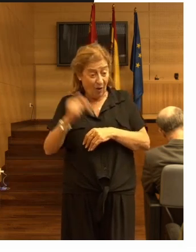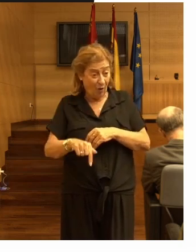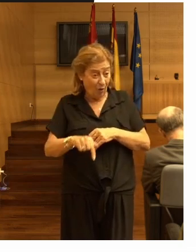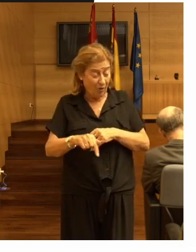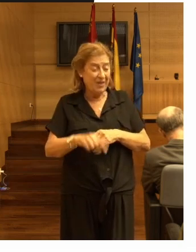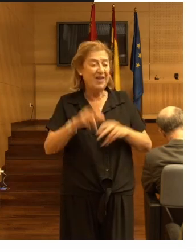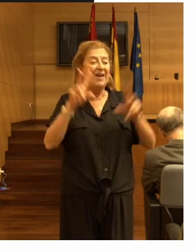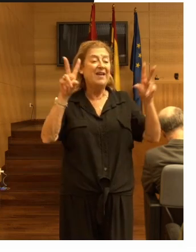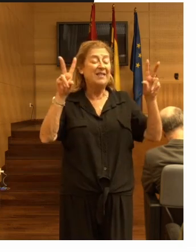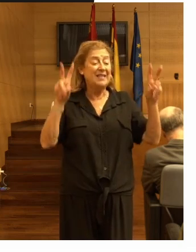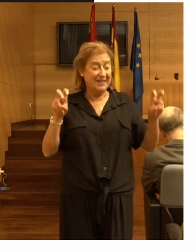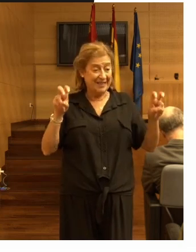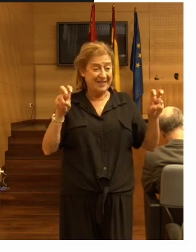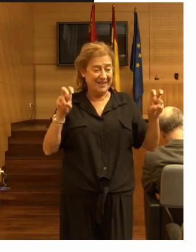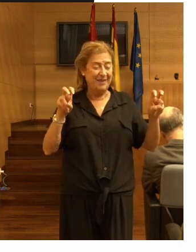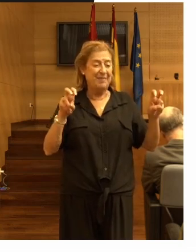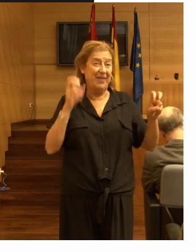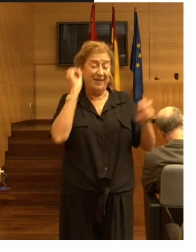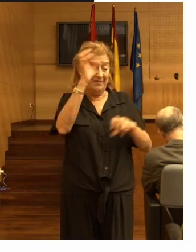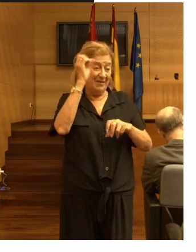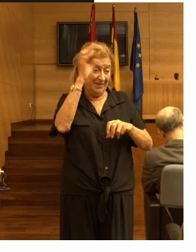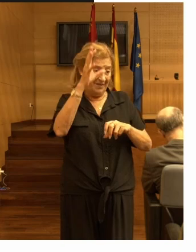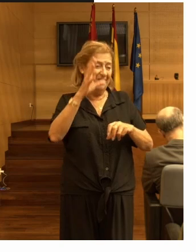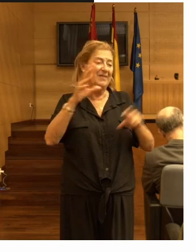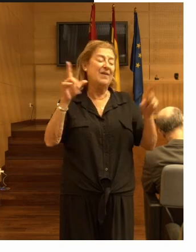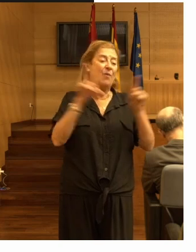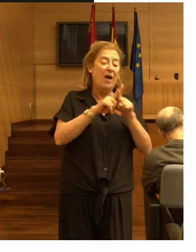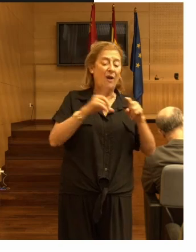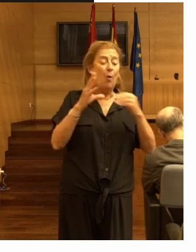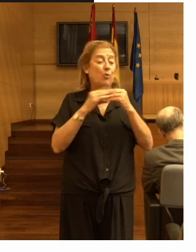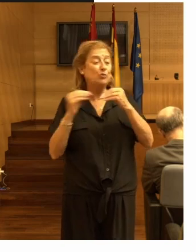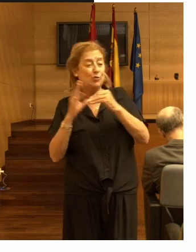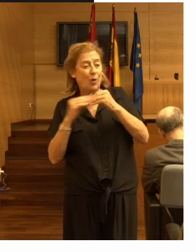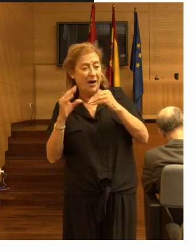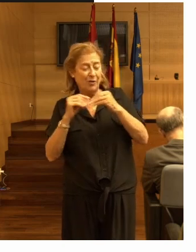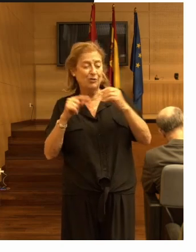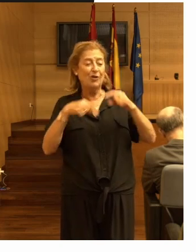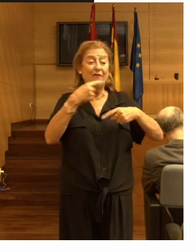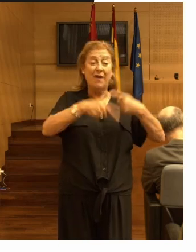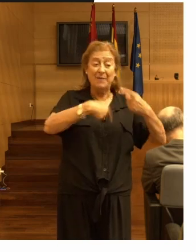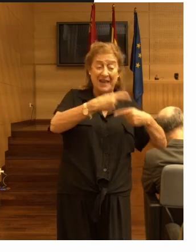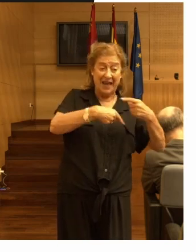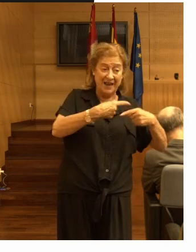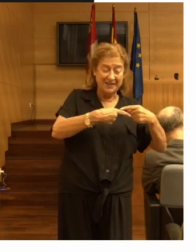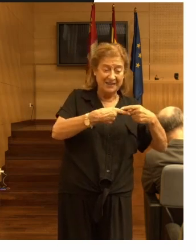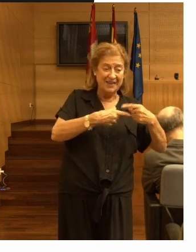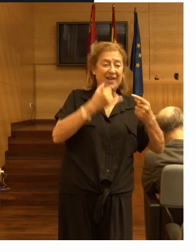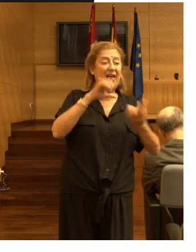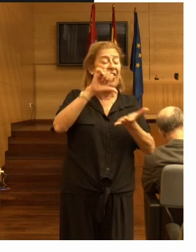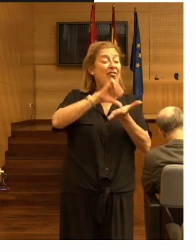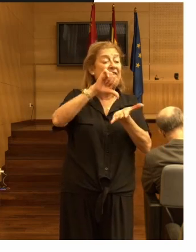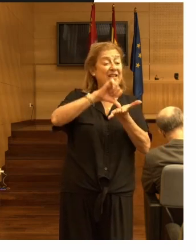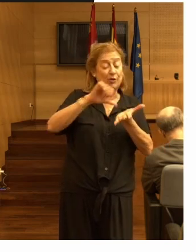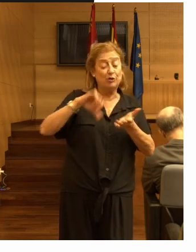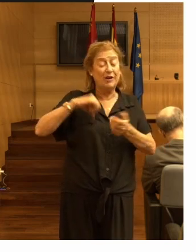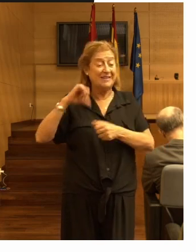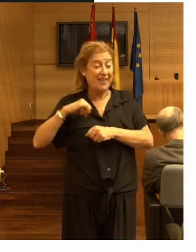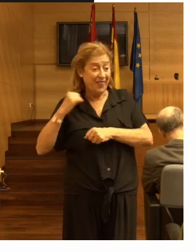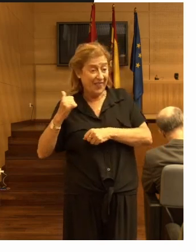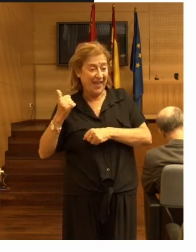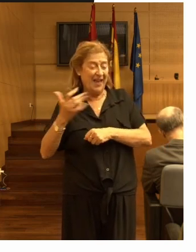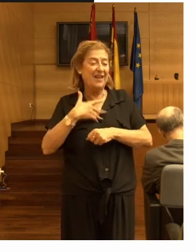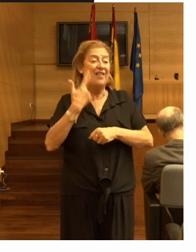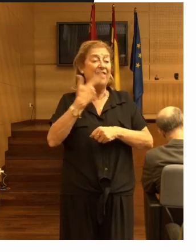el tema del simposio pues ha sido entre usuarios familiares los centros de residencia